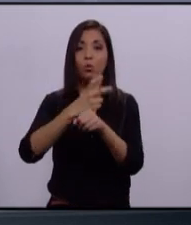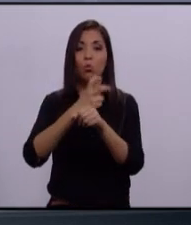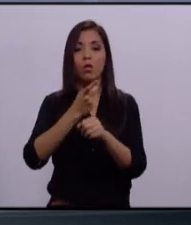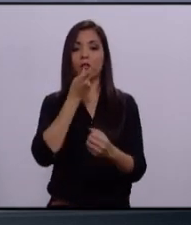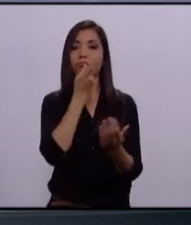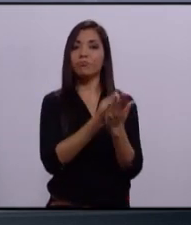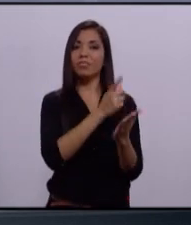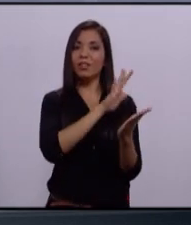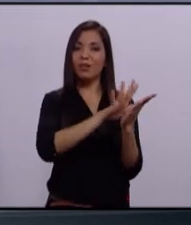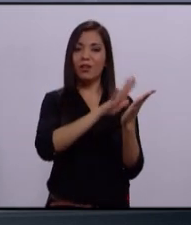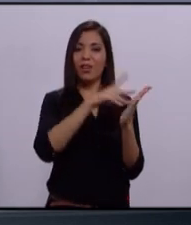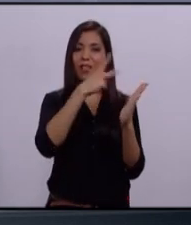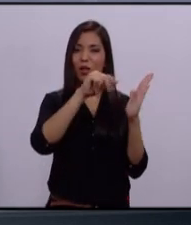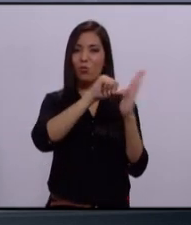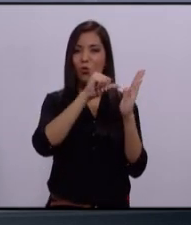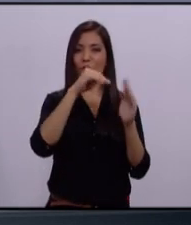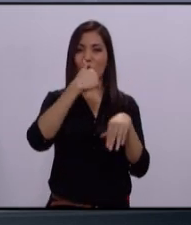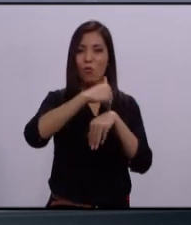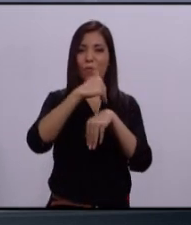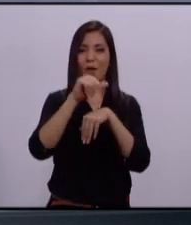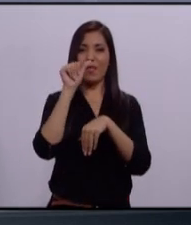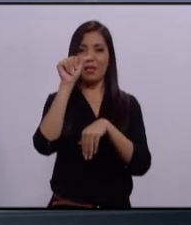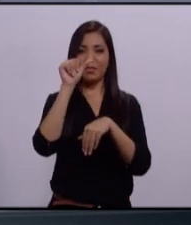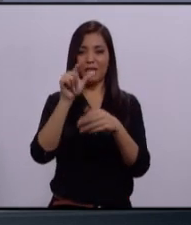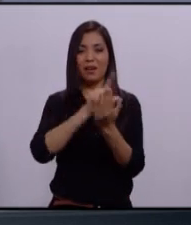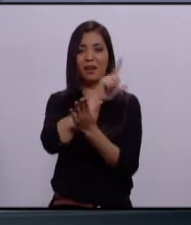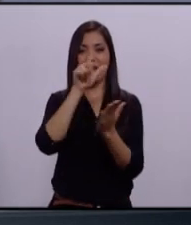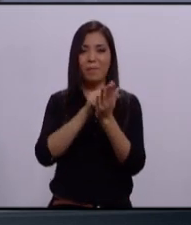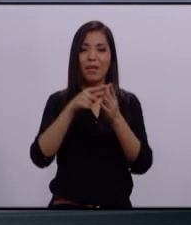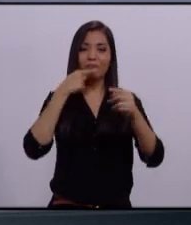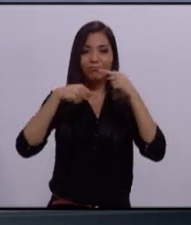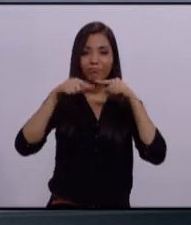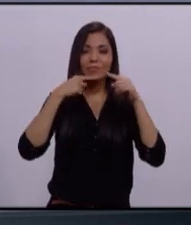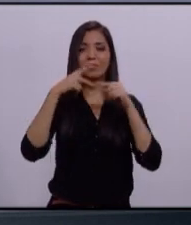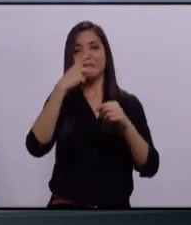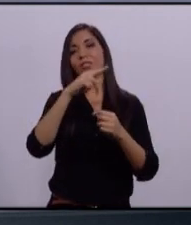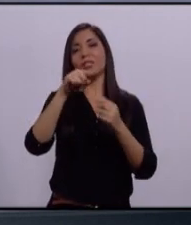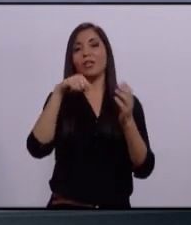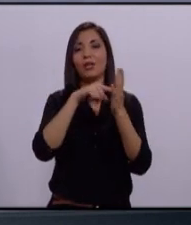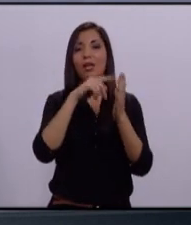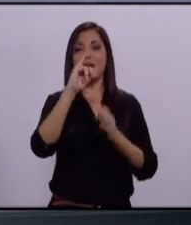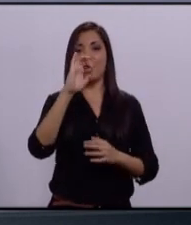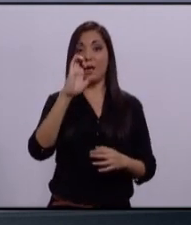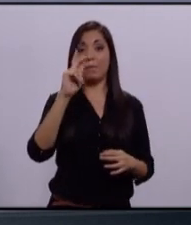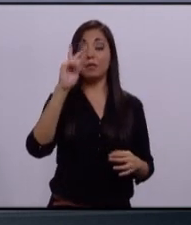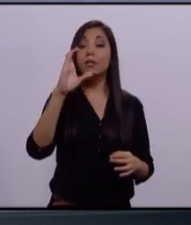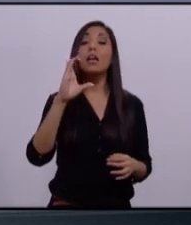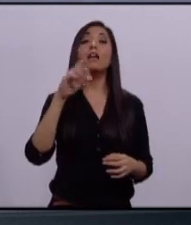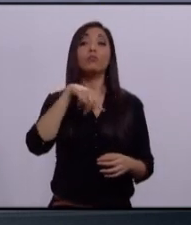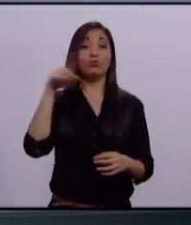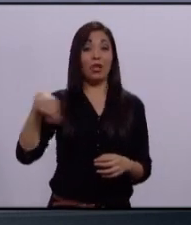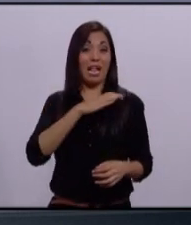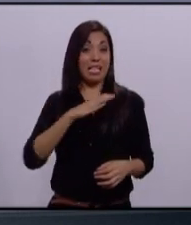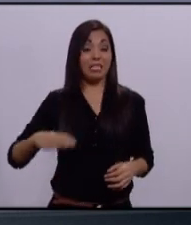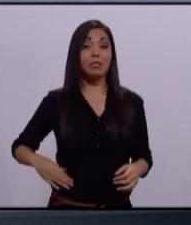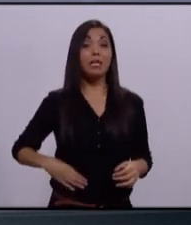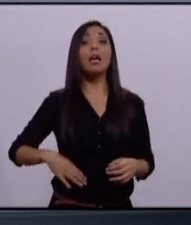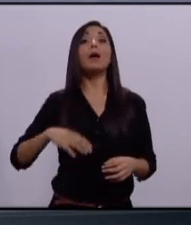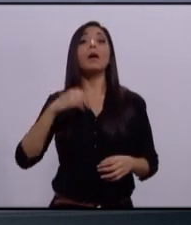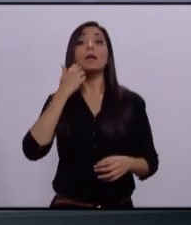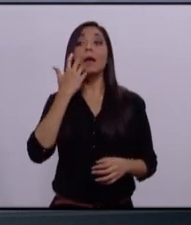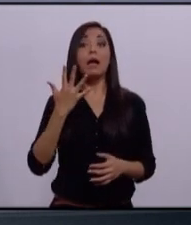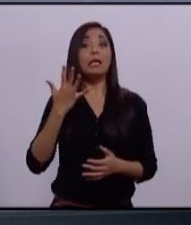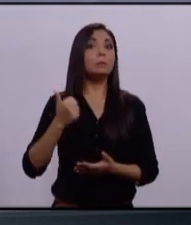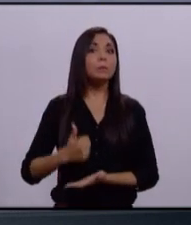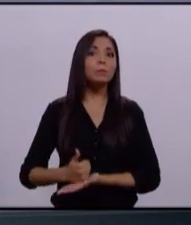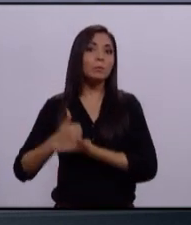artículo 16 de reglamento de debates del Instituto Electoral, los candidatos no podrán apoyarse en